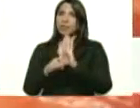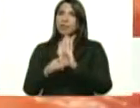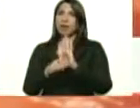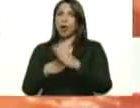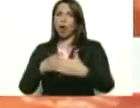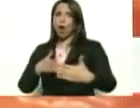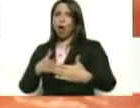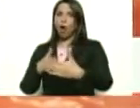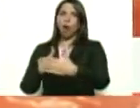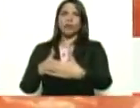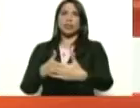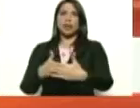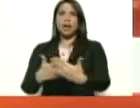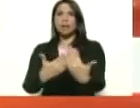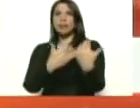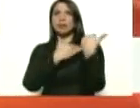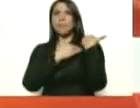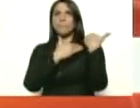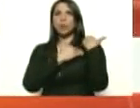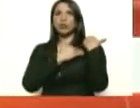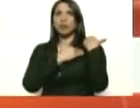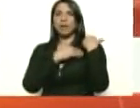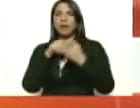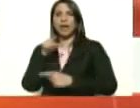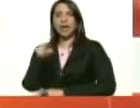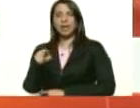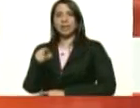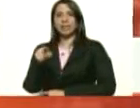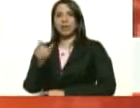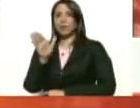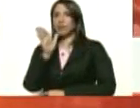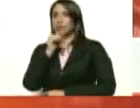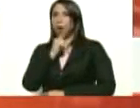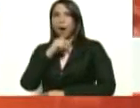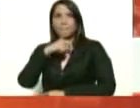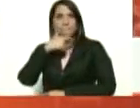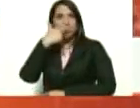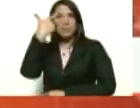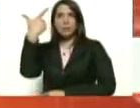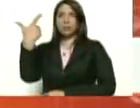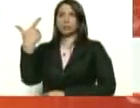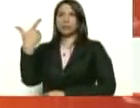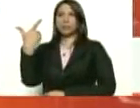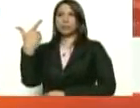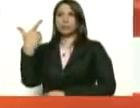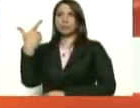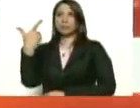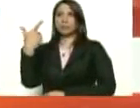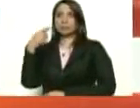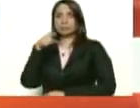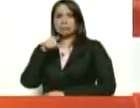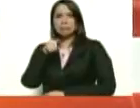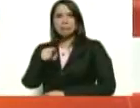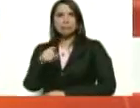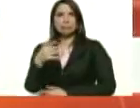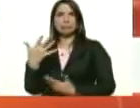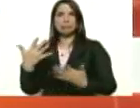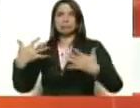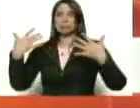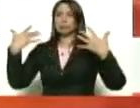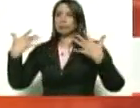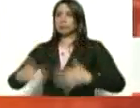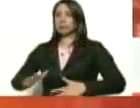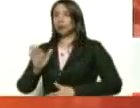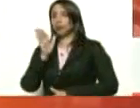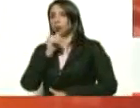responsables de esta sinvergüenzura y de esta tremenda y tamaña